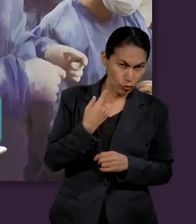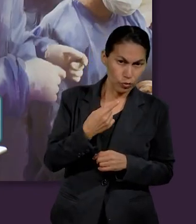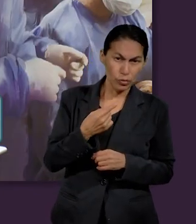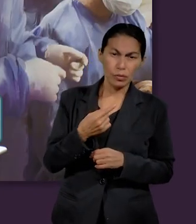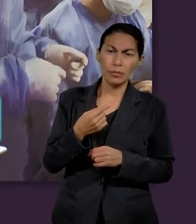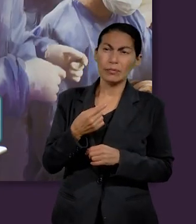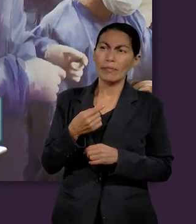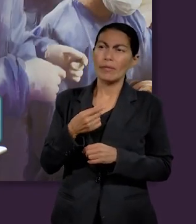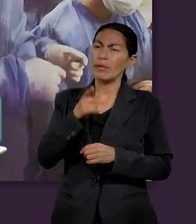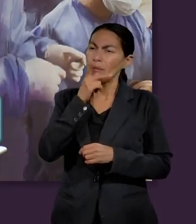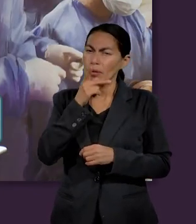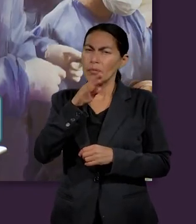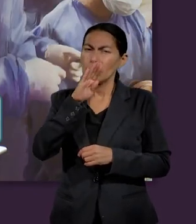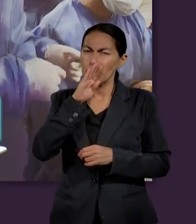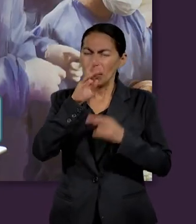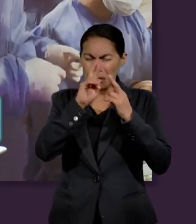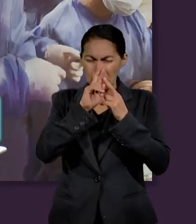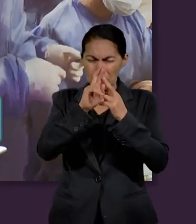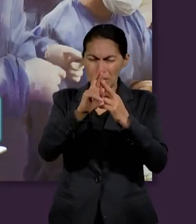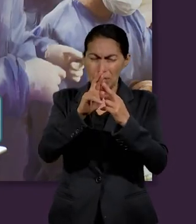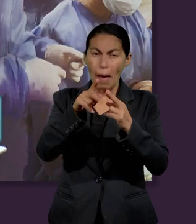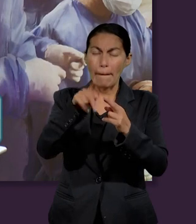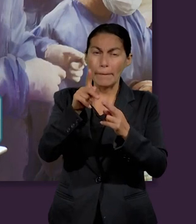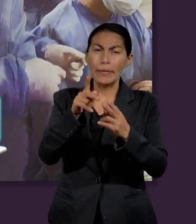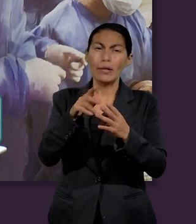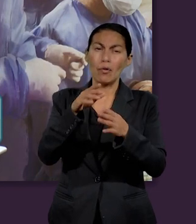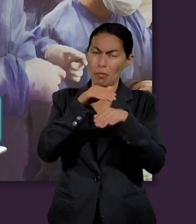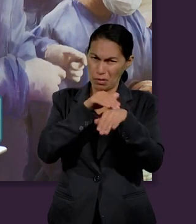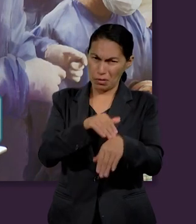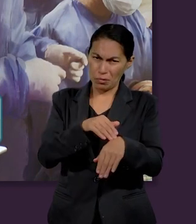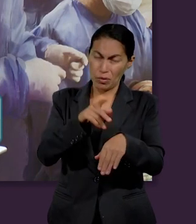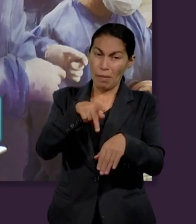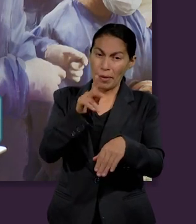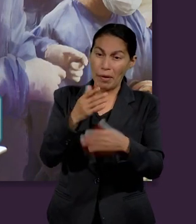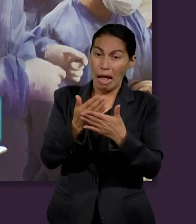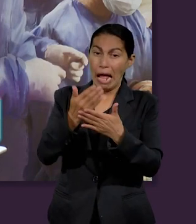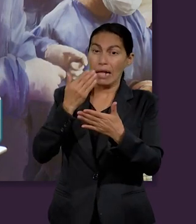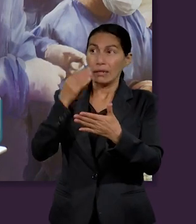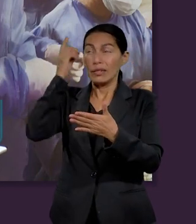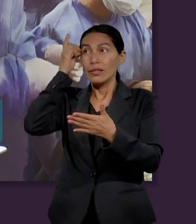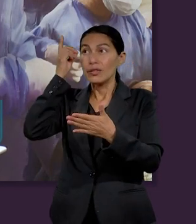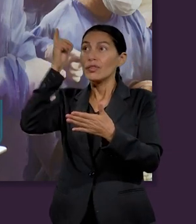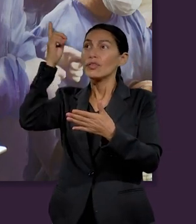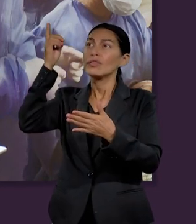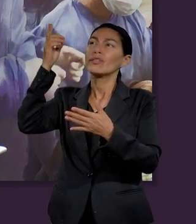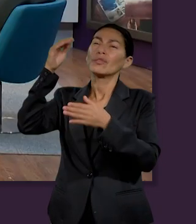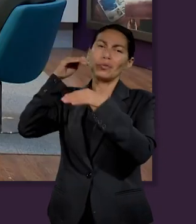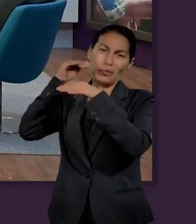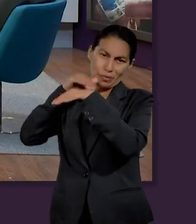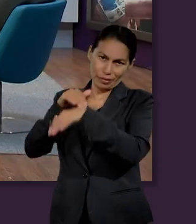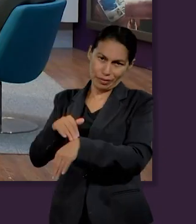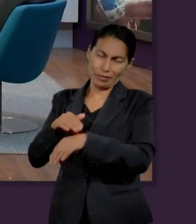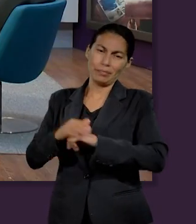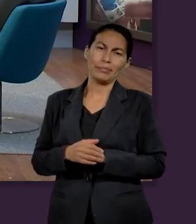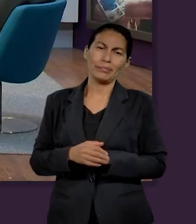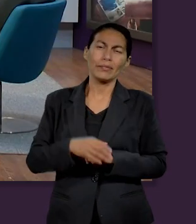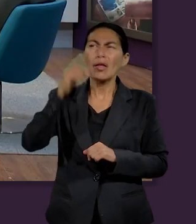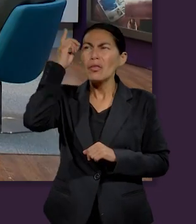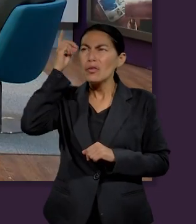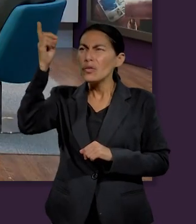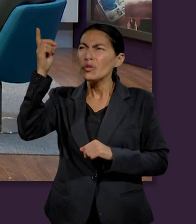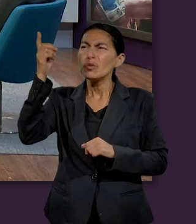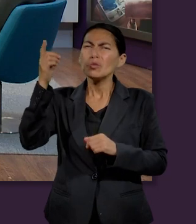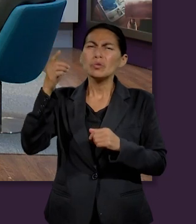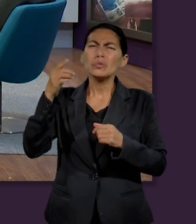Honrarlos realmente es hacer siempre lo correcto ante los ojos de Dios. Dios no iba a utilizar un engaño para que él obtuviera la